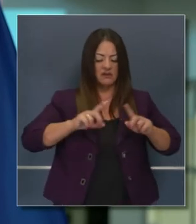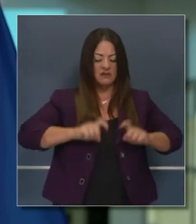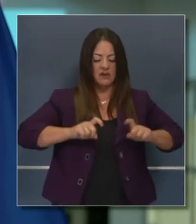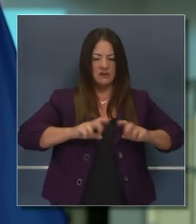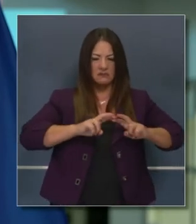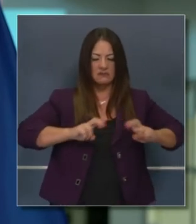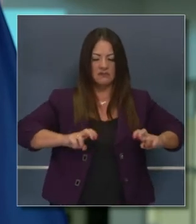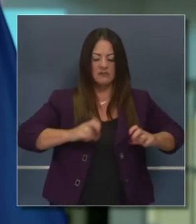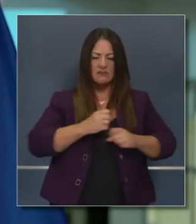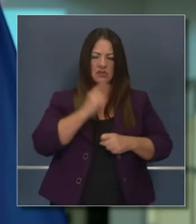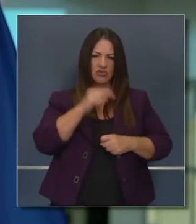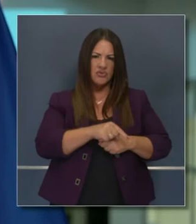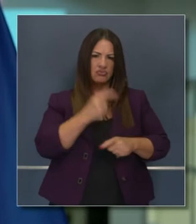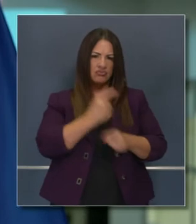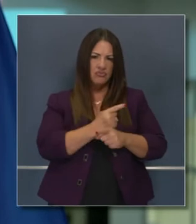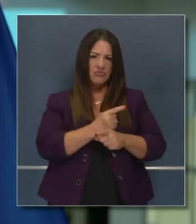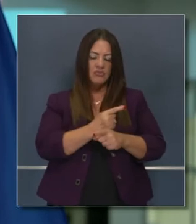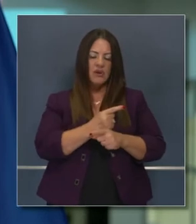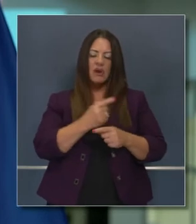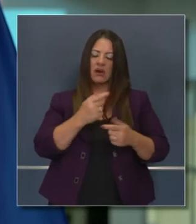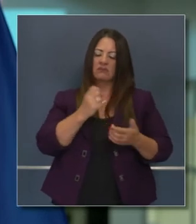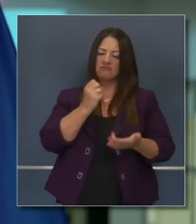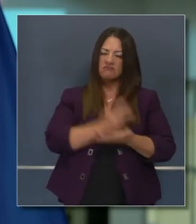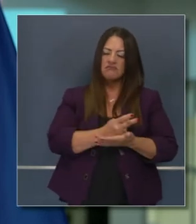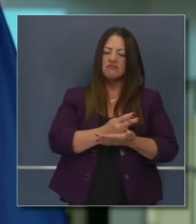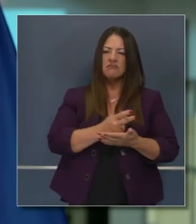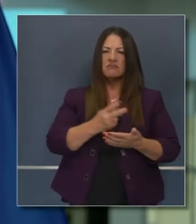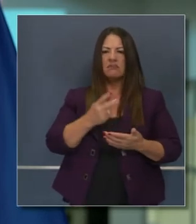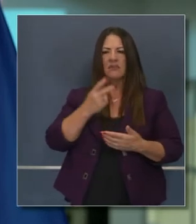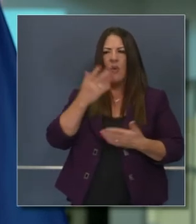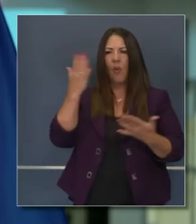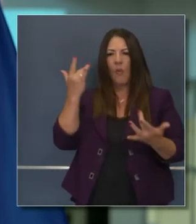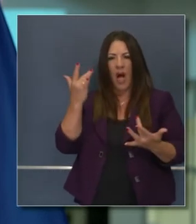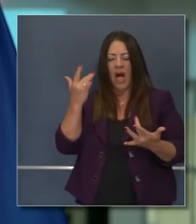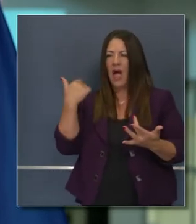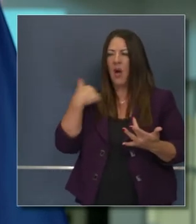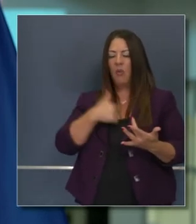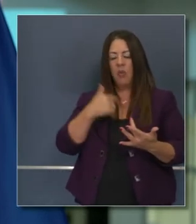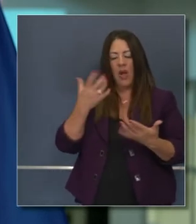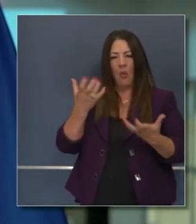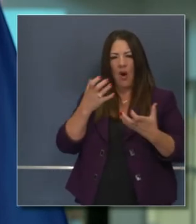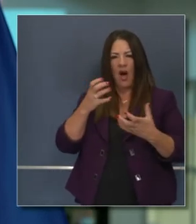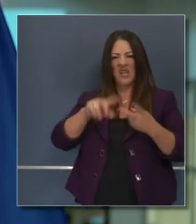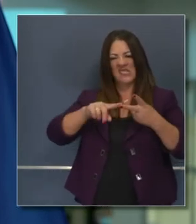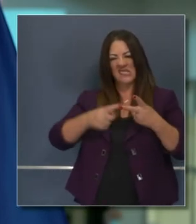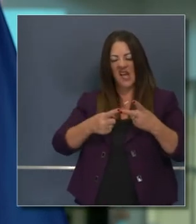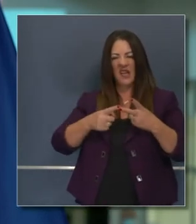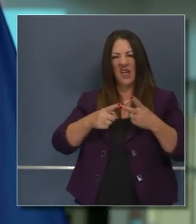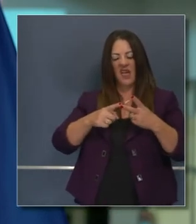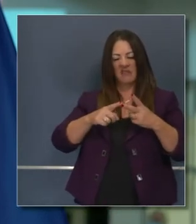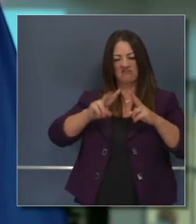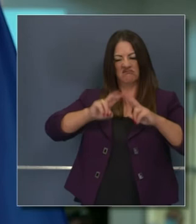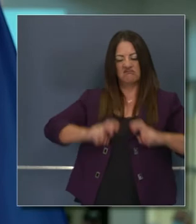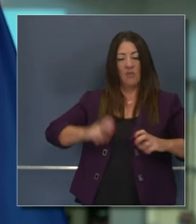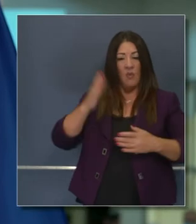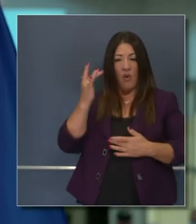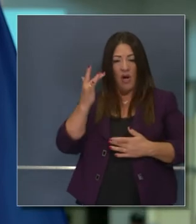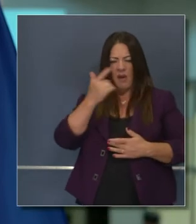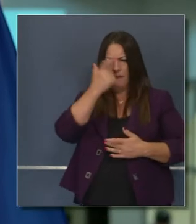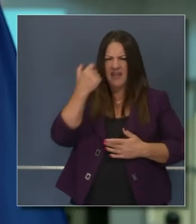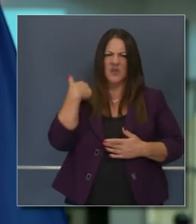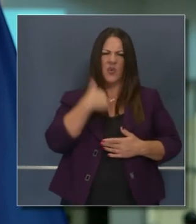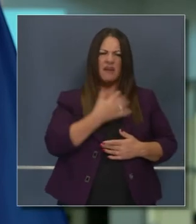estado más que tenga una mayor abundancia en cuanto a expertos y pericia que este estado.